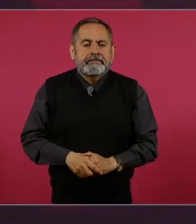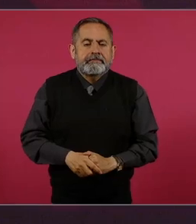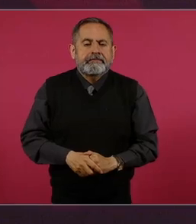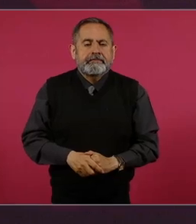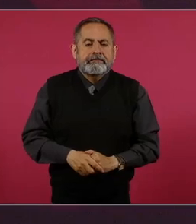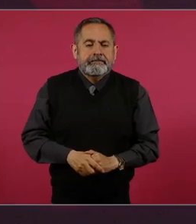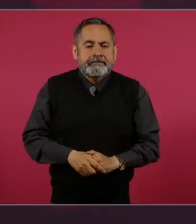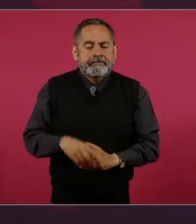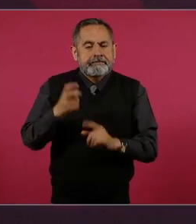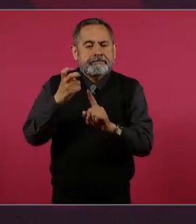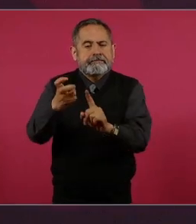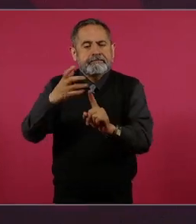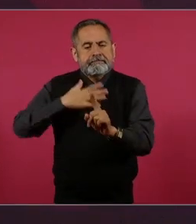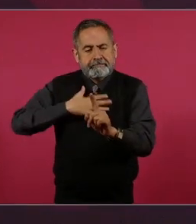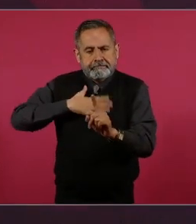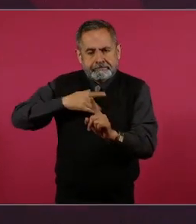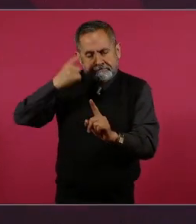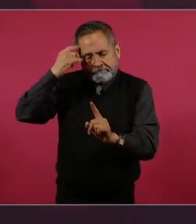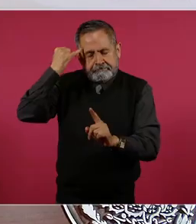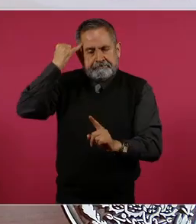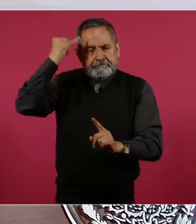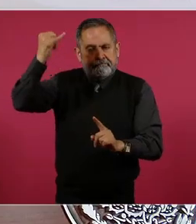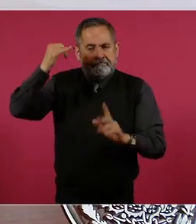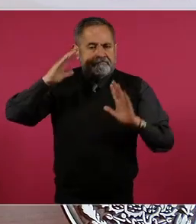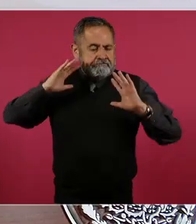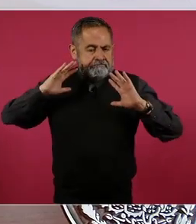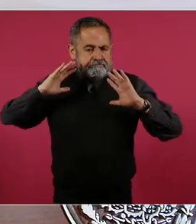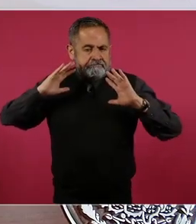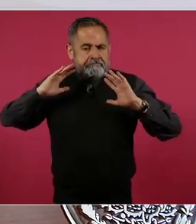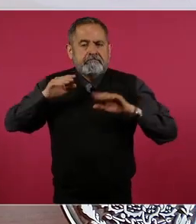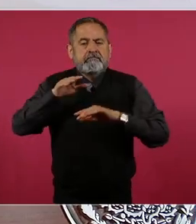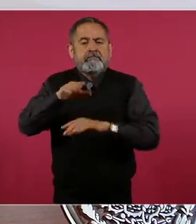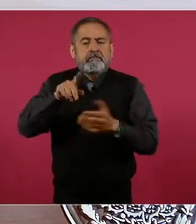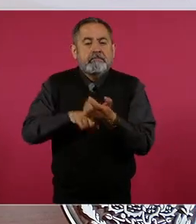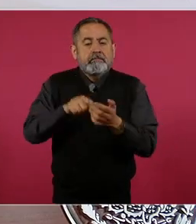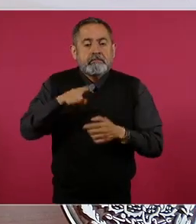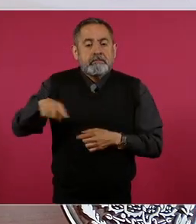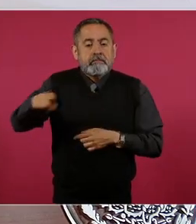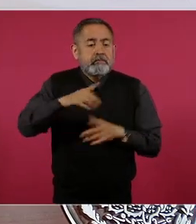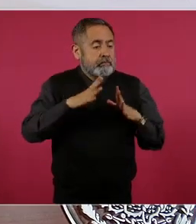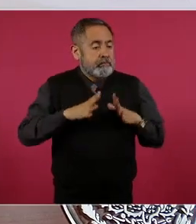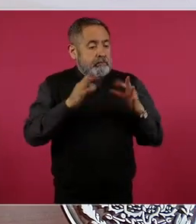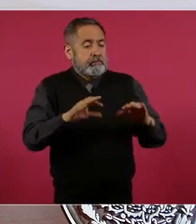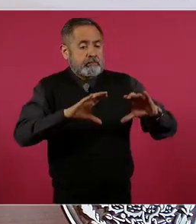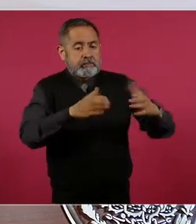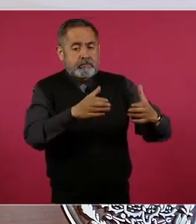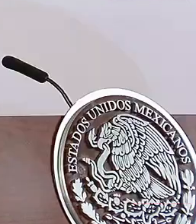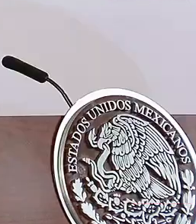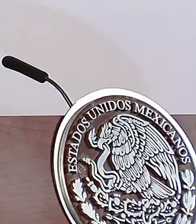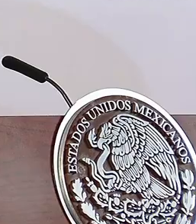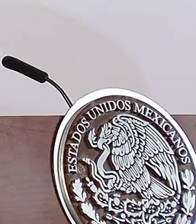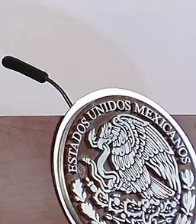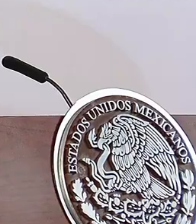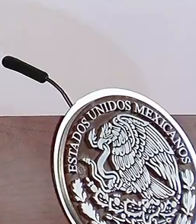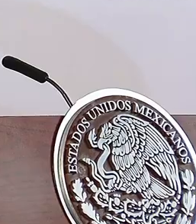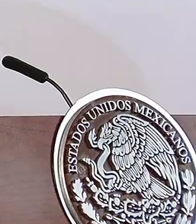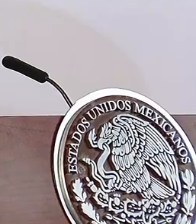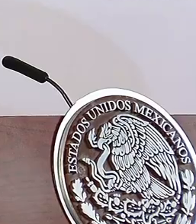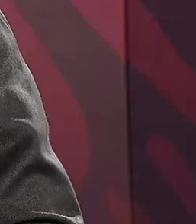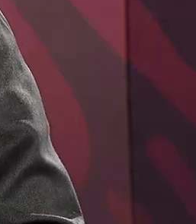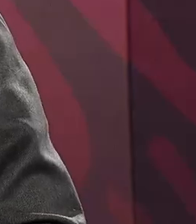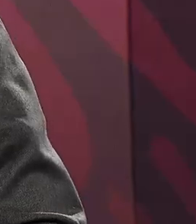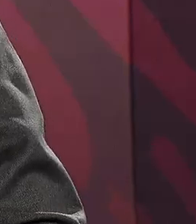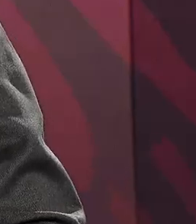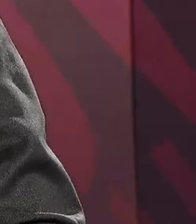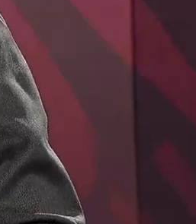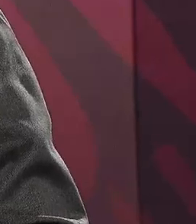Esa es nuestra postura. En cuanto a lo de la Fundación Carter, pues vamos a esperarnos. Yo